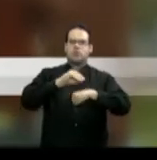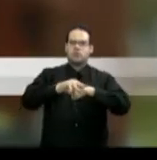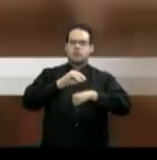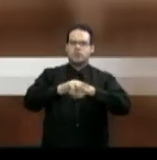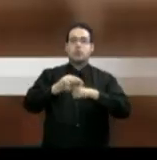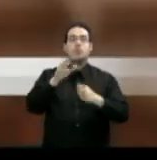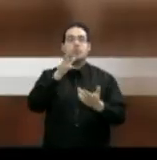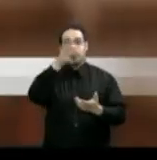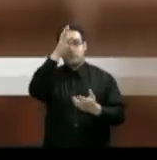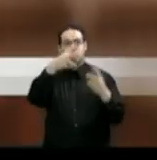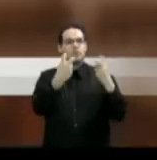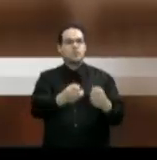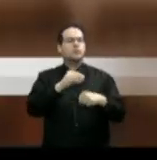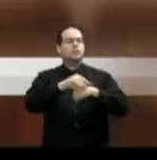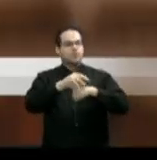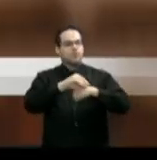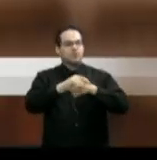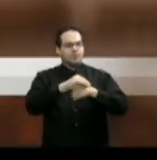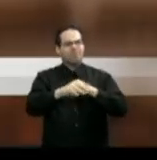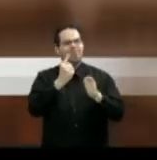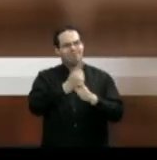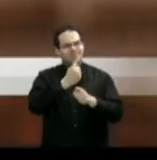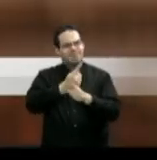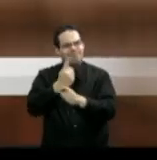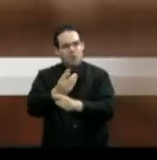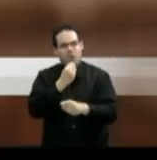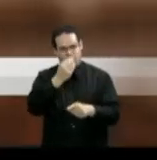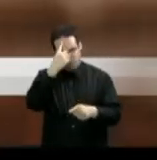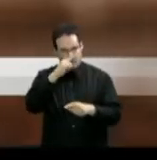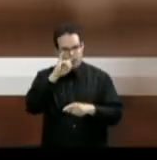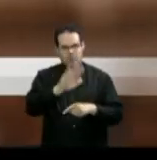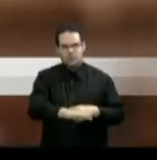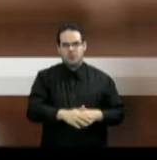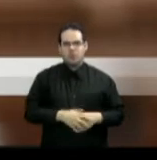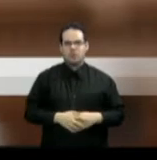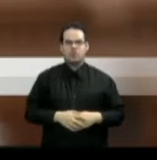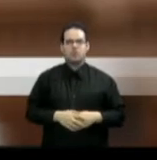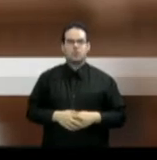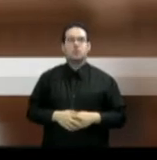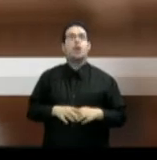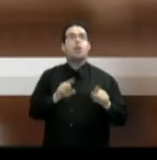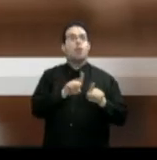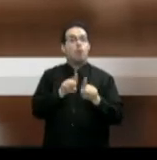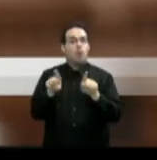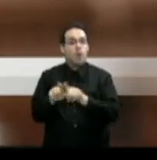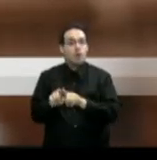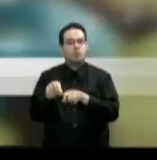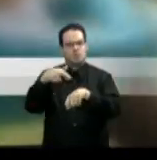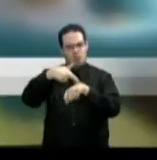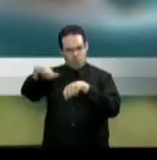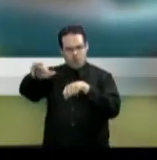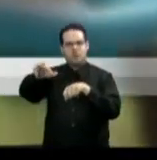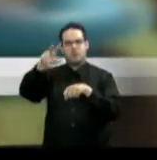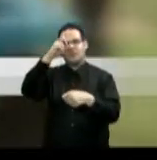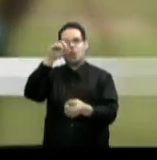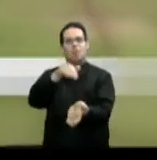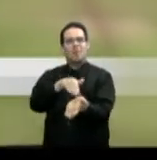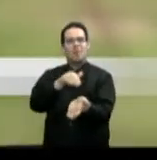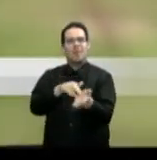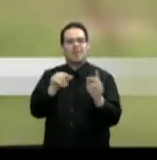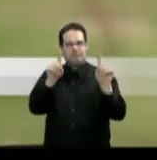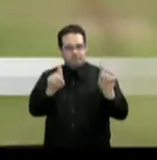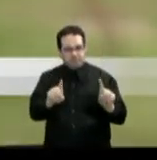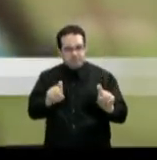padres para mejorar los hábitos alimenticios del menor además referirá al menor para estudios médicos y monitoreo